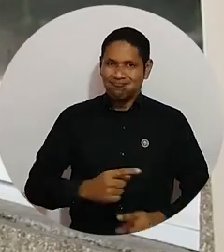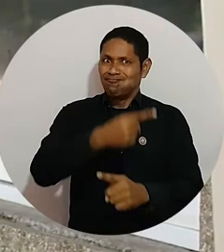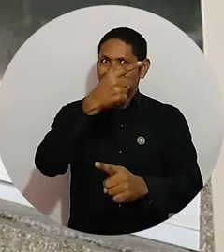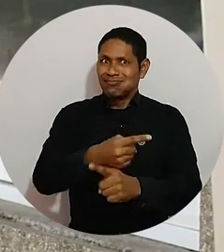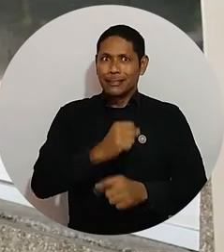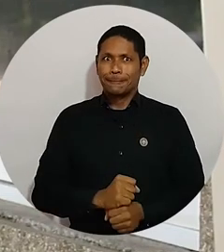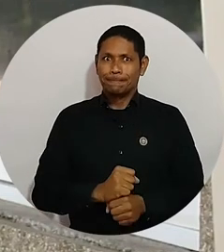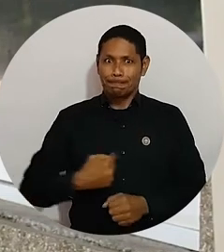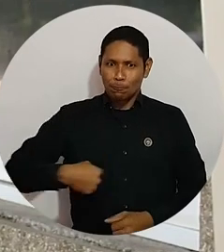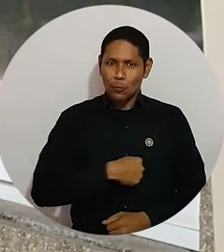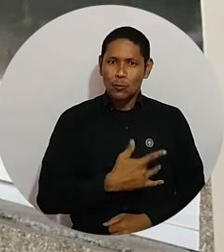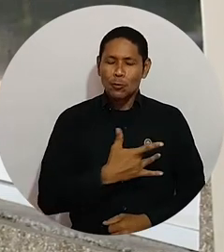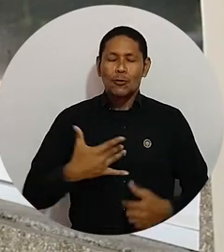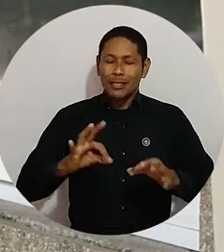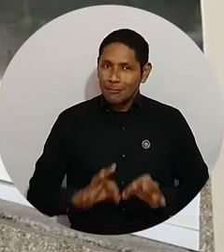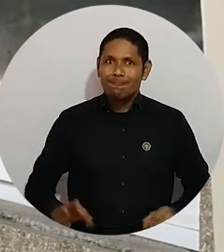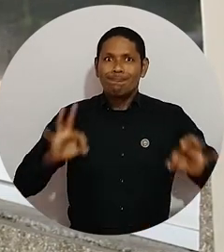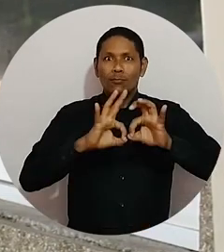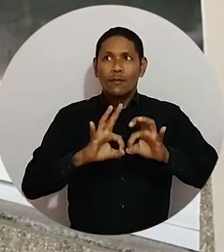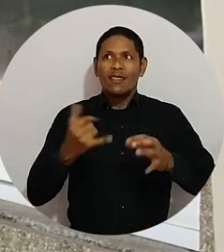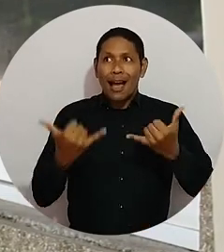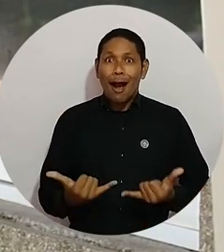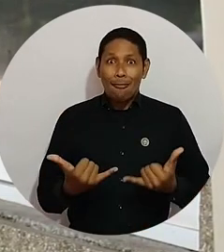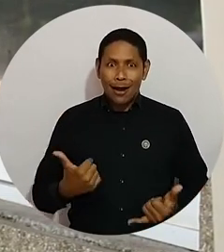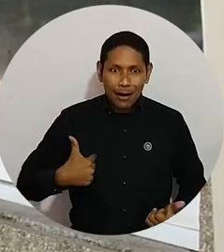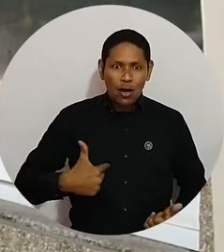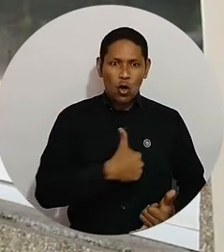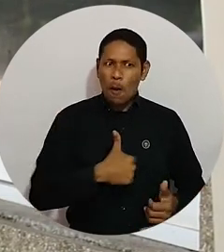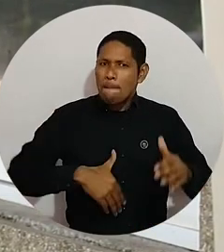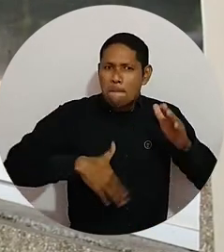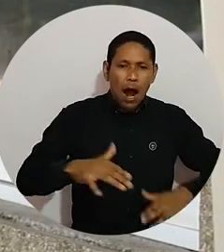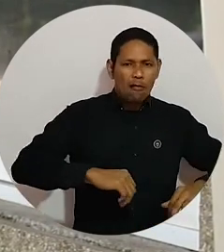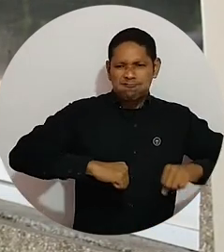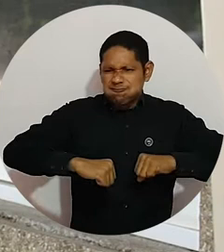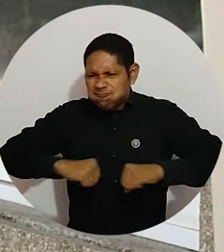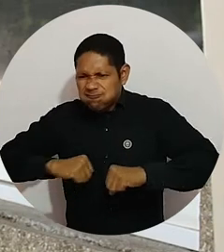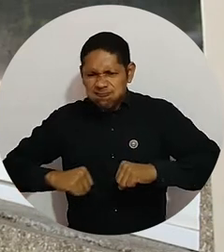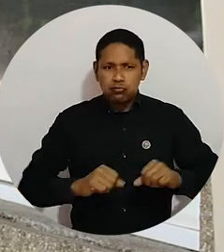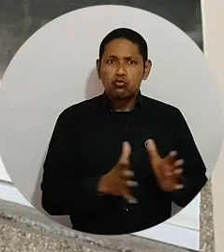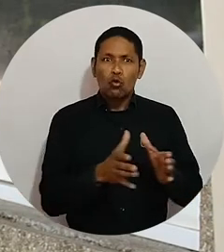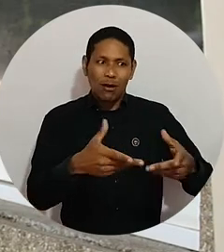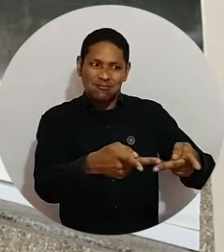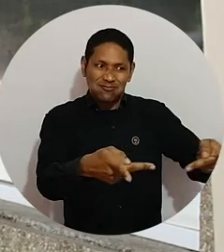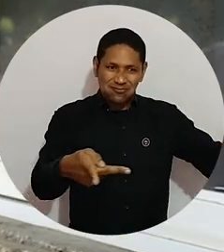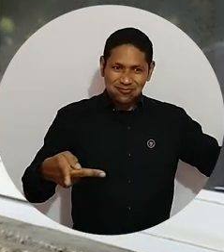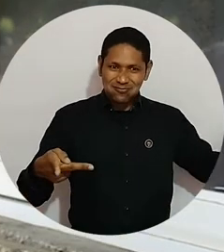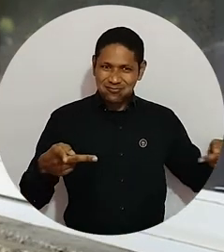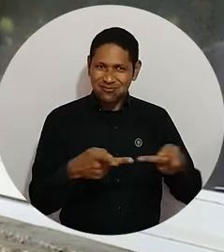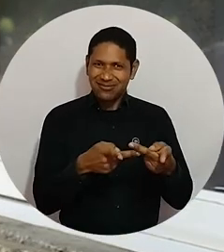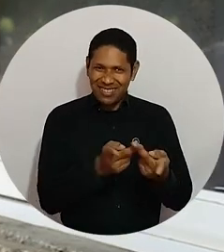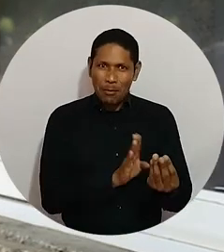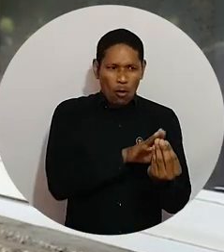nosotros es muy importante porque precisamente nos encontramos ahorita dándole toda la dinámica al laboratorio de arqueología